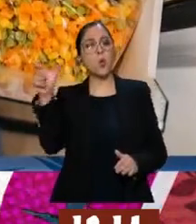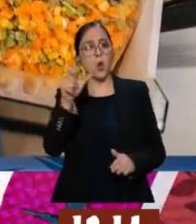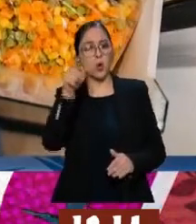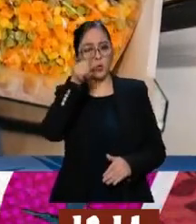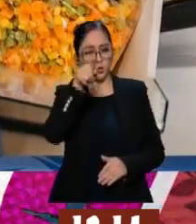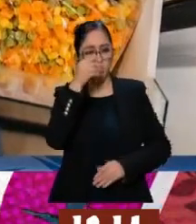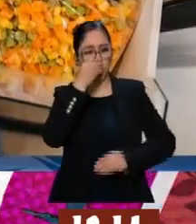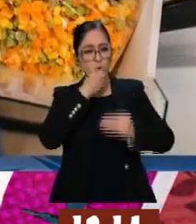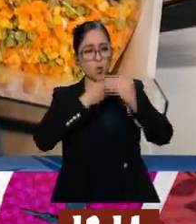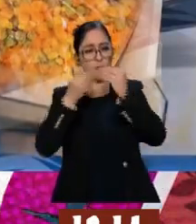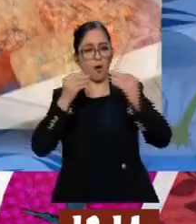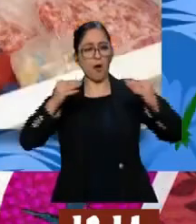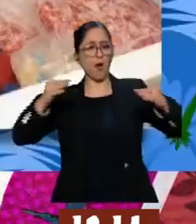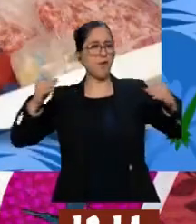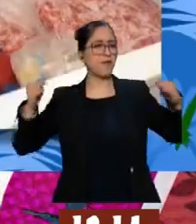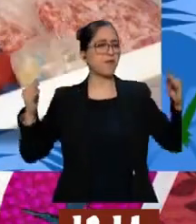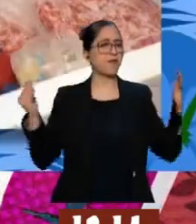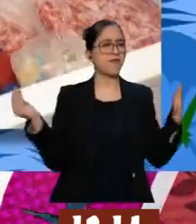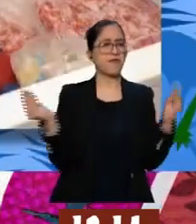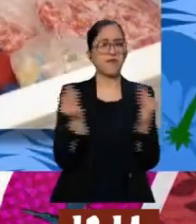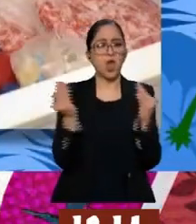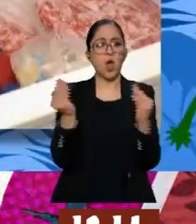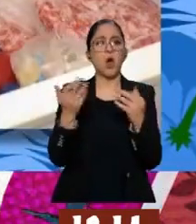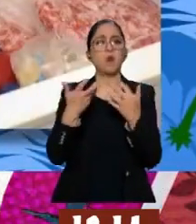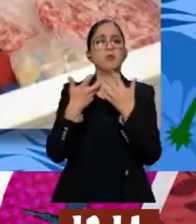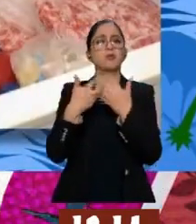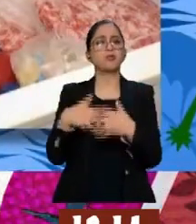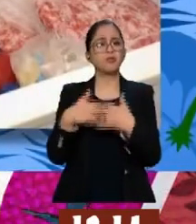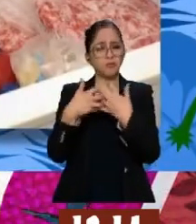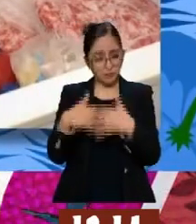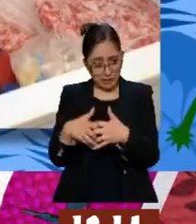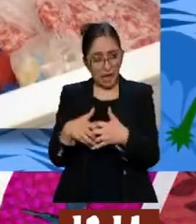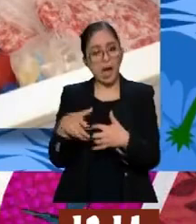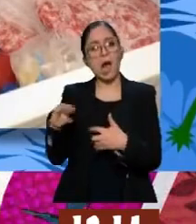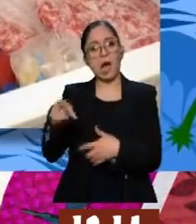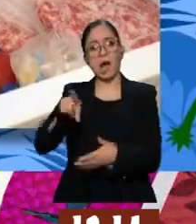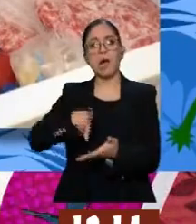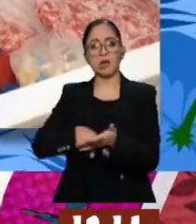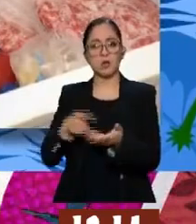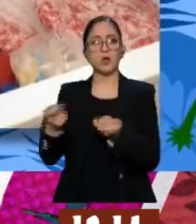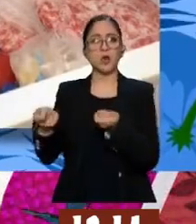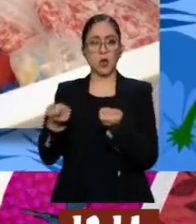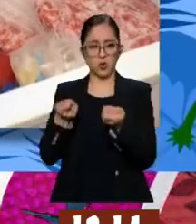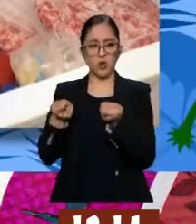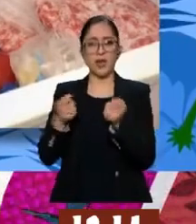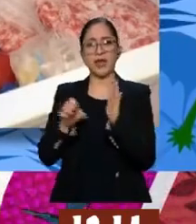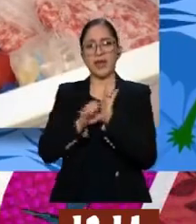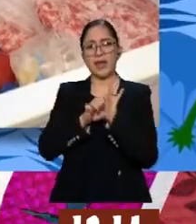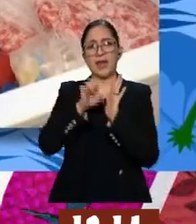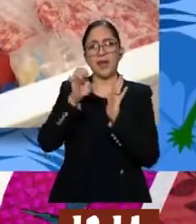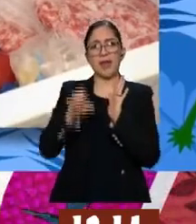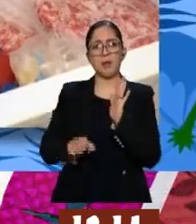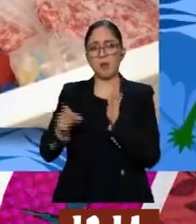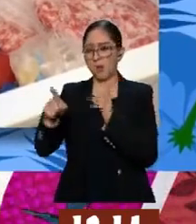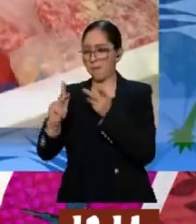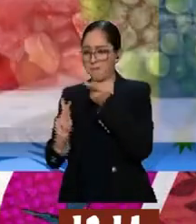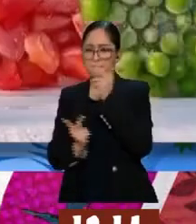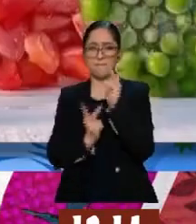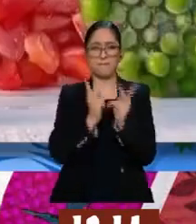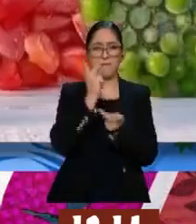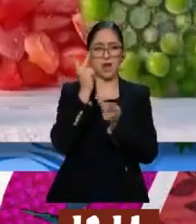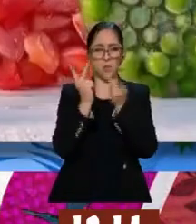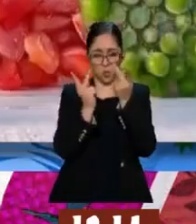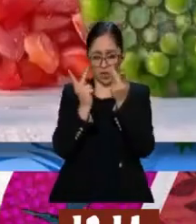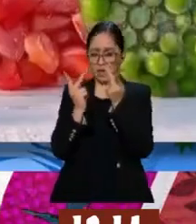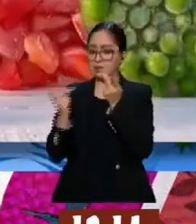industrializado, está muy controladito y las verduras así como están prácticamente así como las cosechas, las